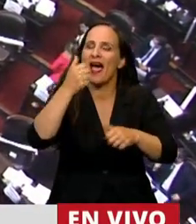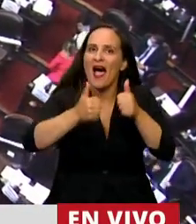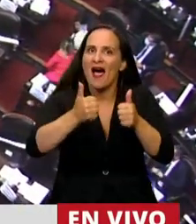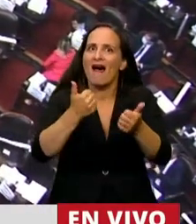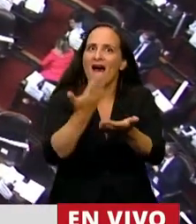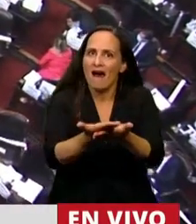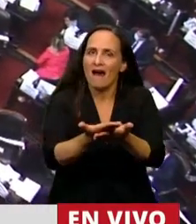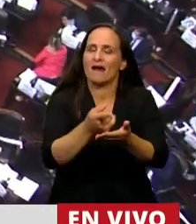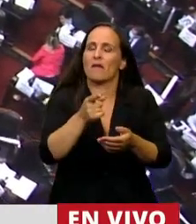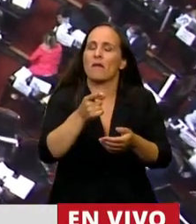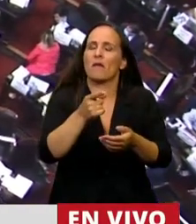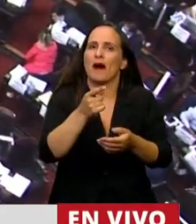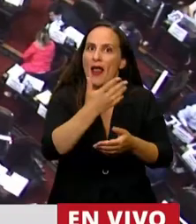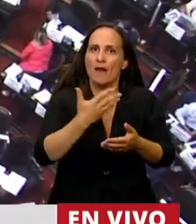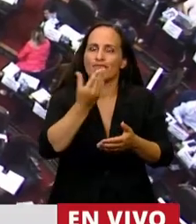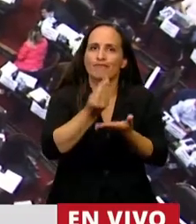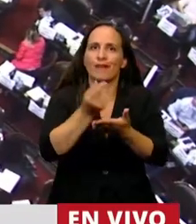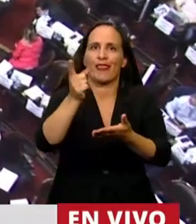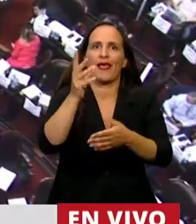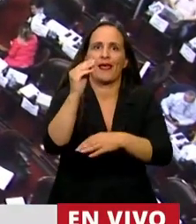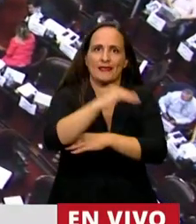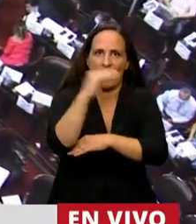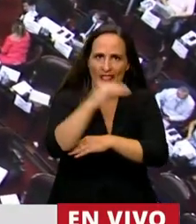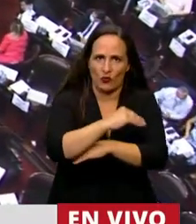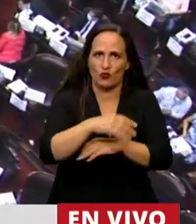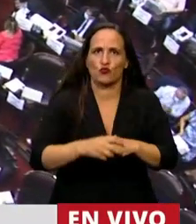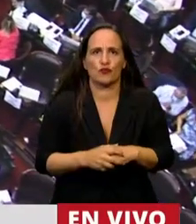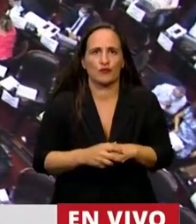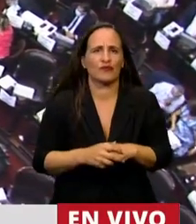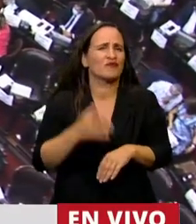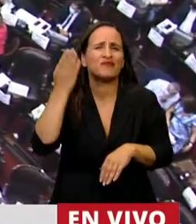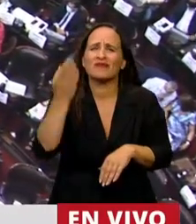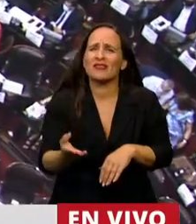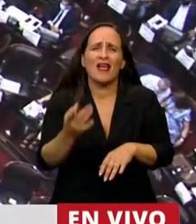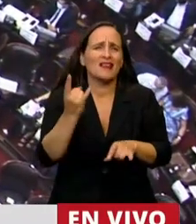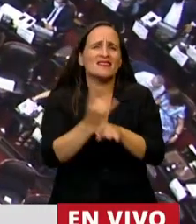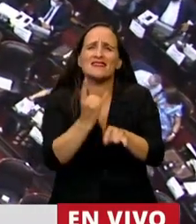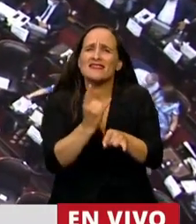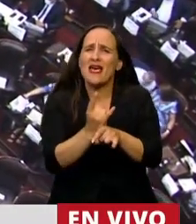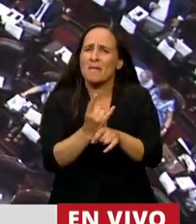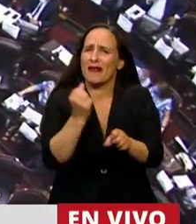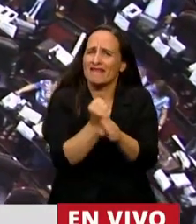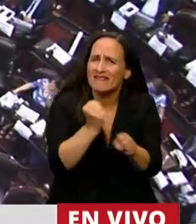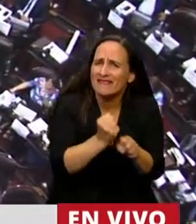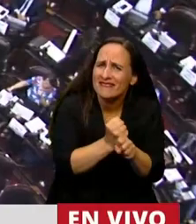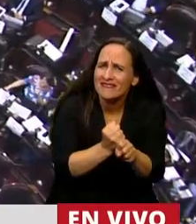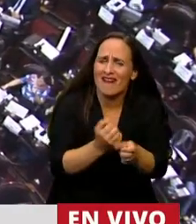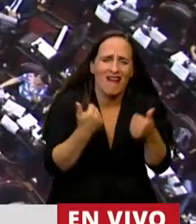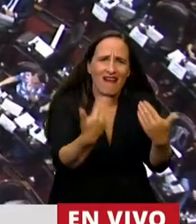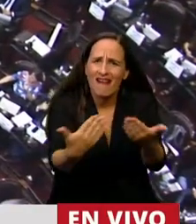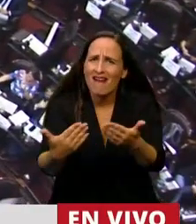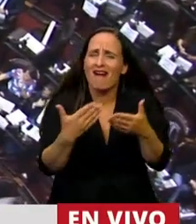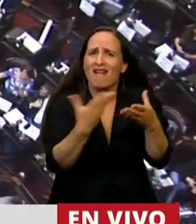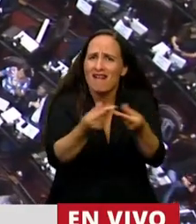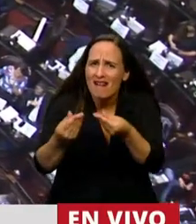dos veces ese espacio. Ángela Jerónima Zureda se destacó por su vocación de servicio y su inagotable capacidad de